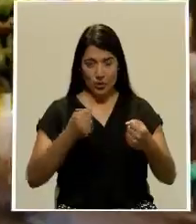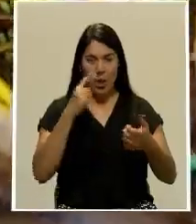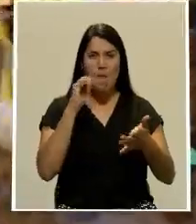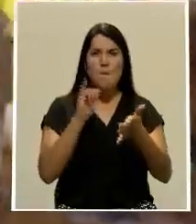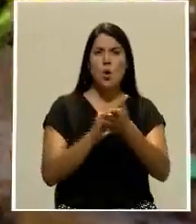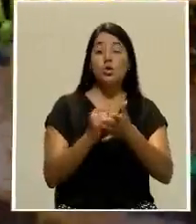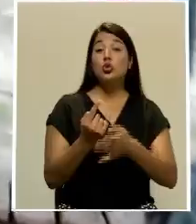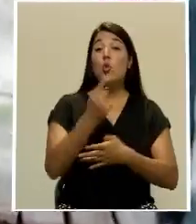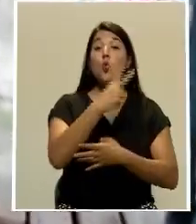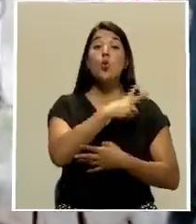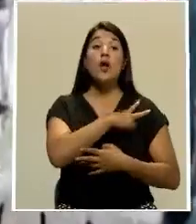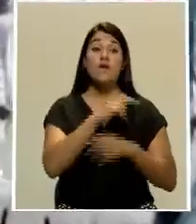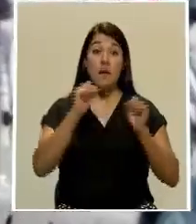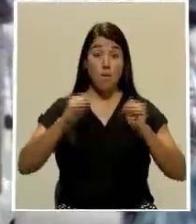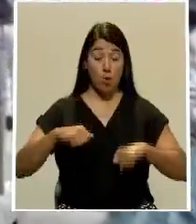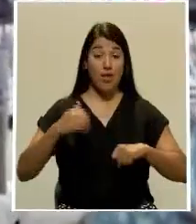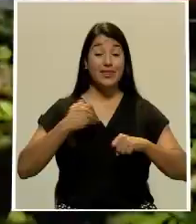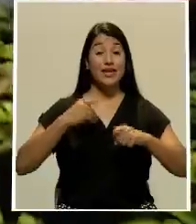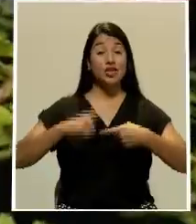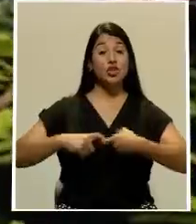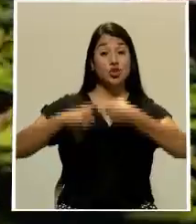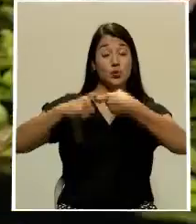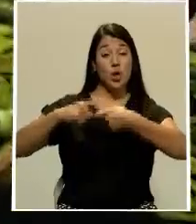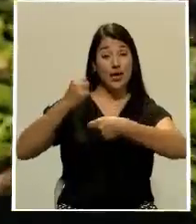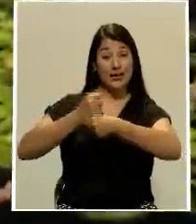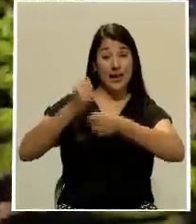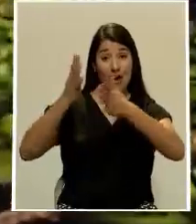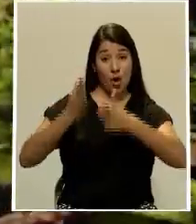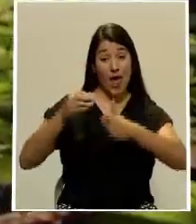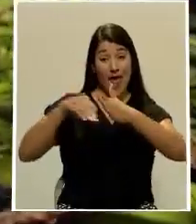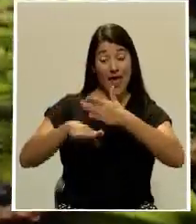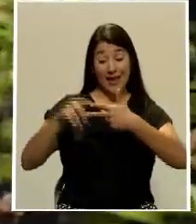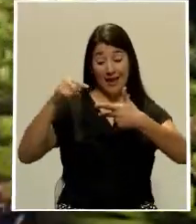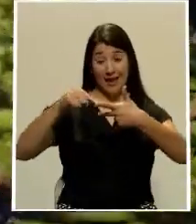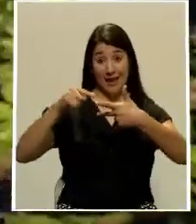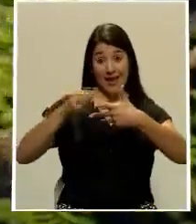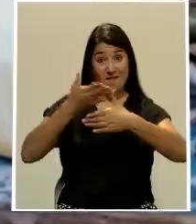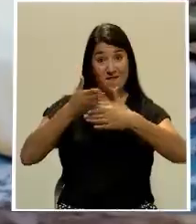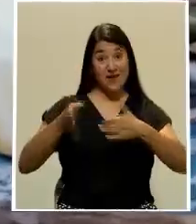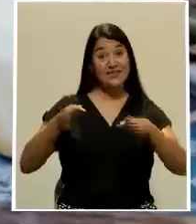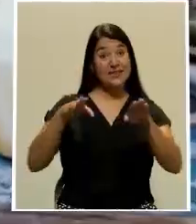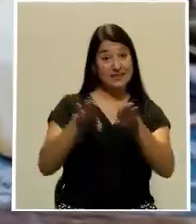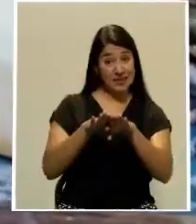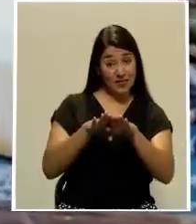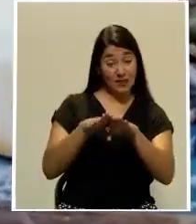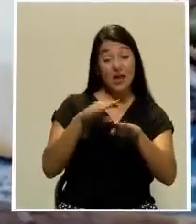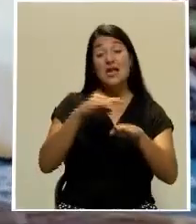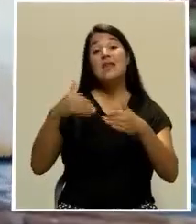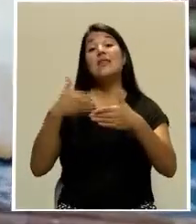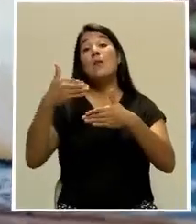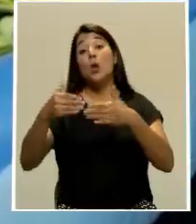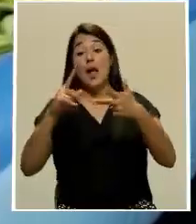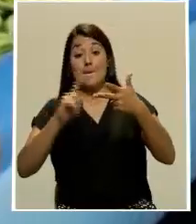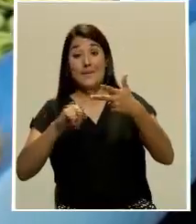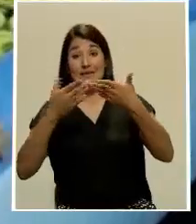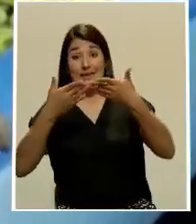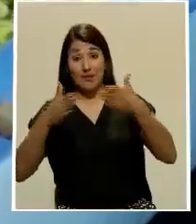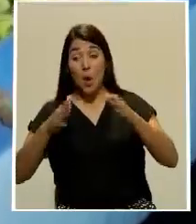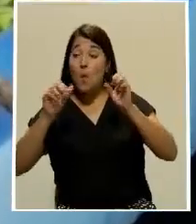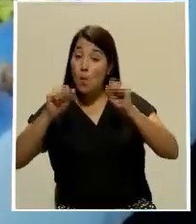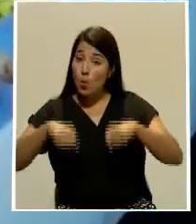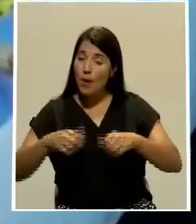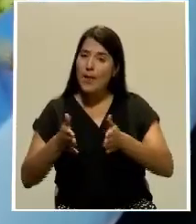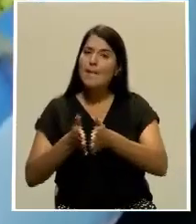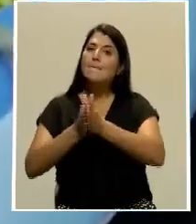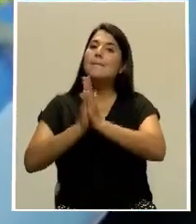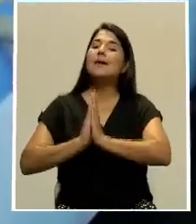un patrón no puede tener suspendido a sus trabajadores durante la fase de cierre y posteriormente solicitar que se